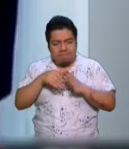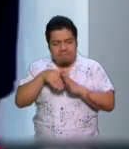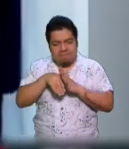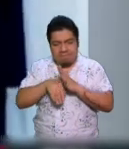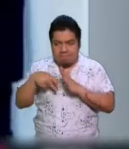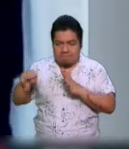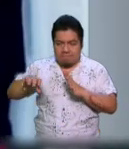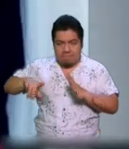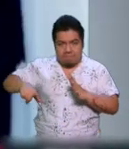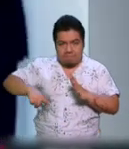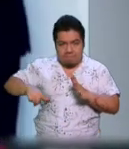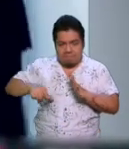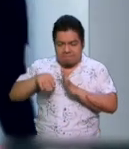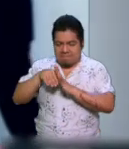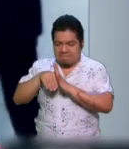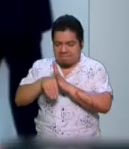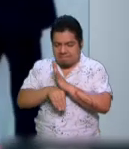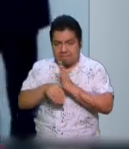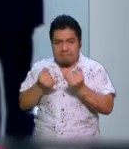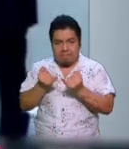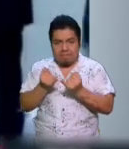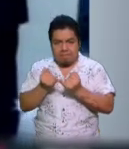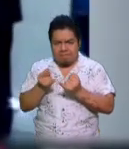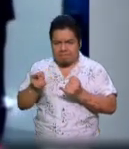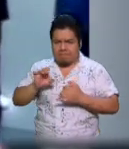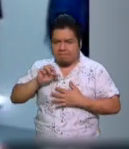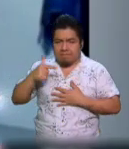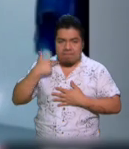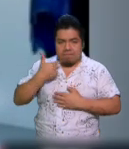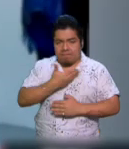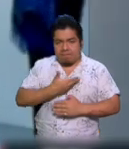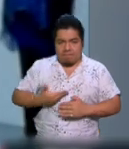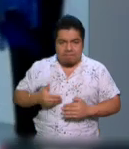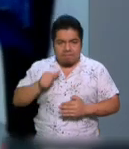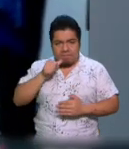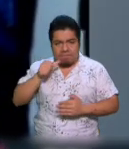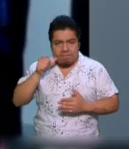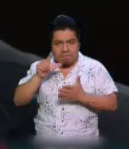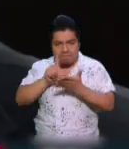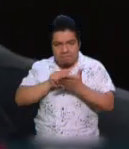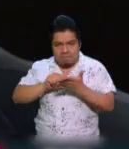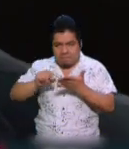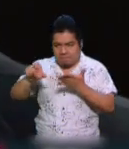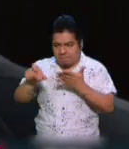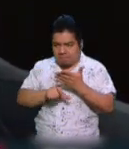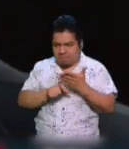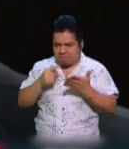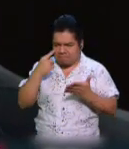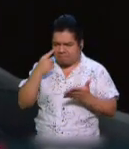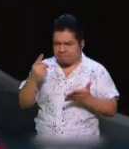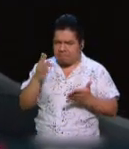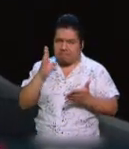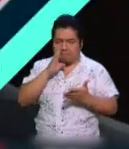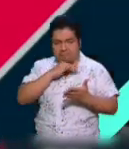se vivió en su sexenio. Además, criticó el mensaje que el expresidente dio ayer en sus redes sociales. Escuchemos.